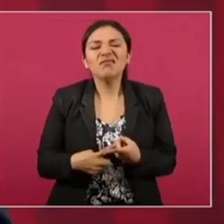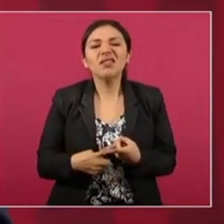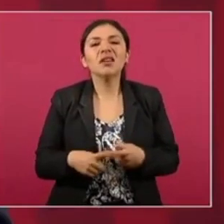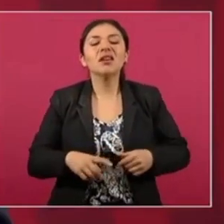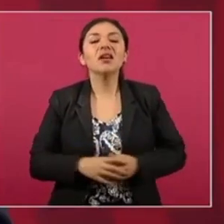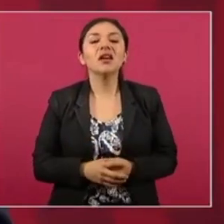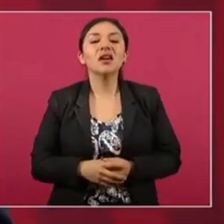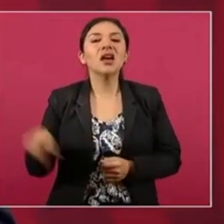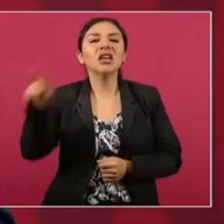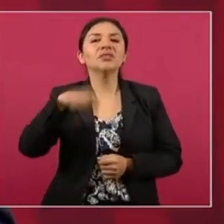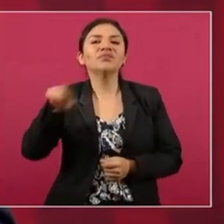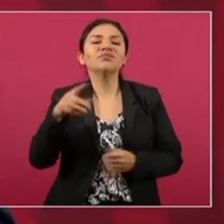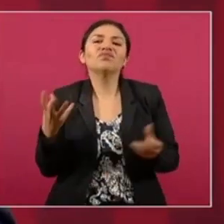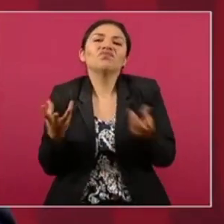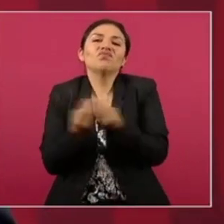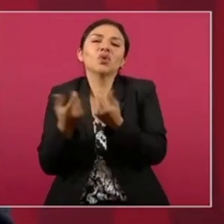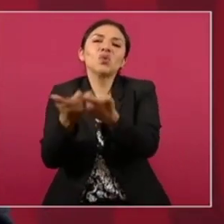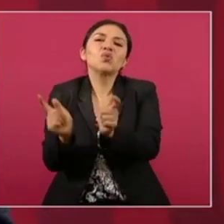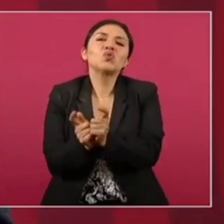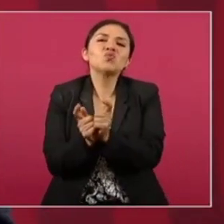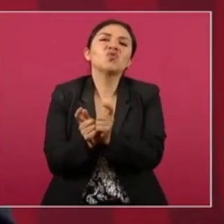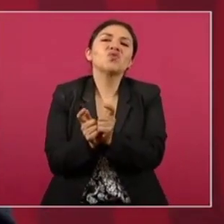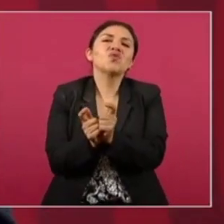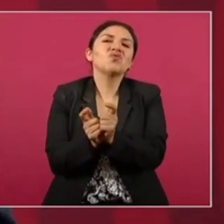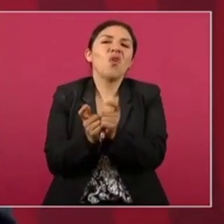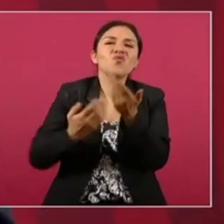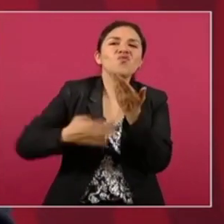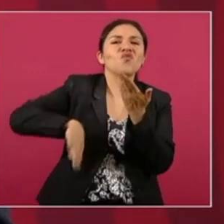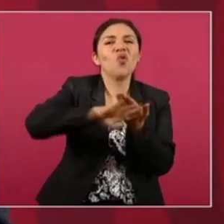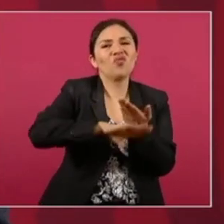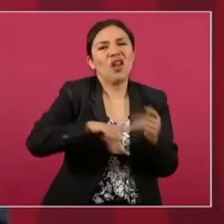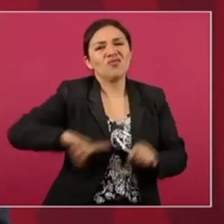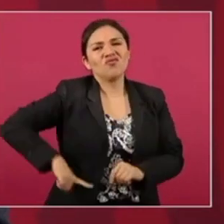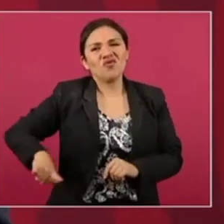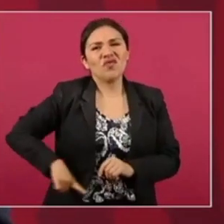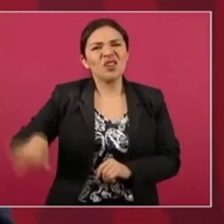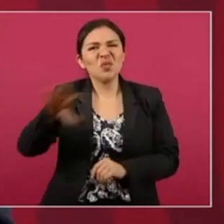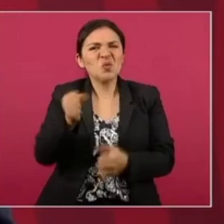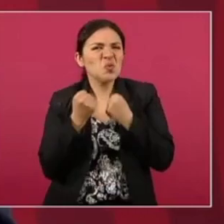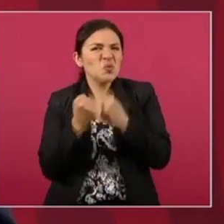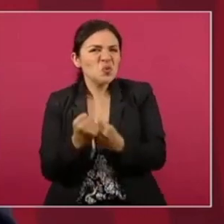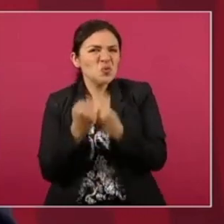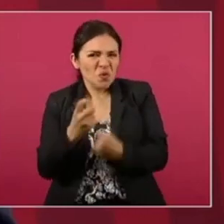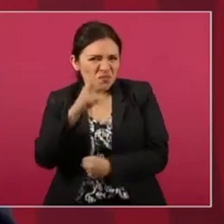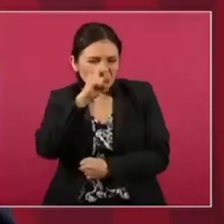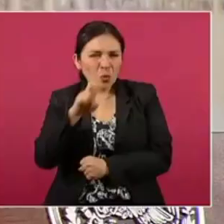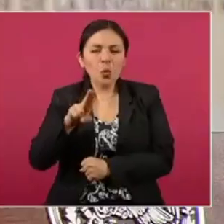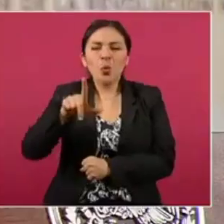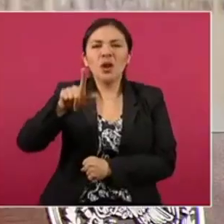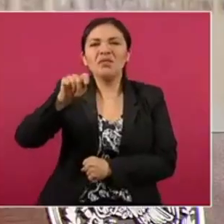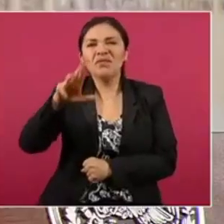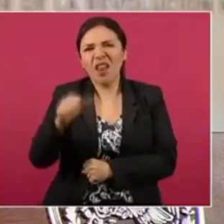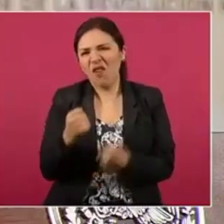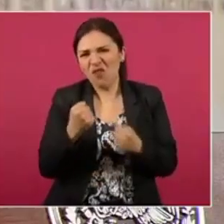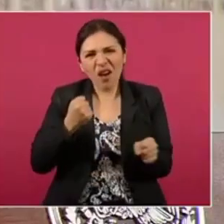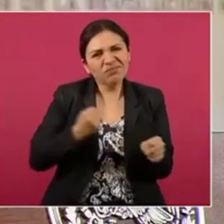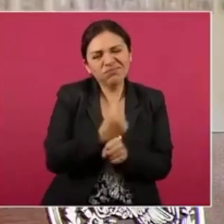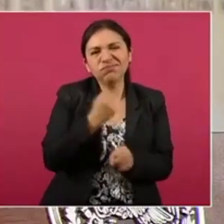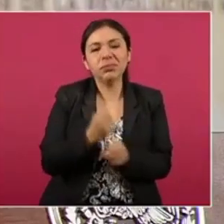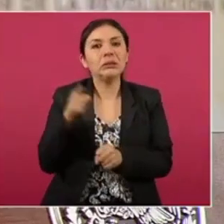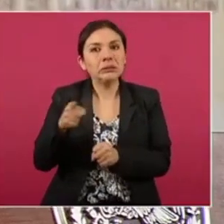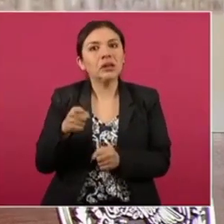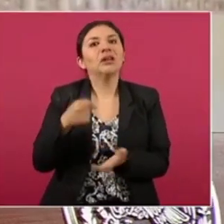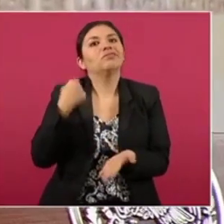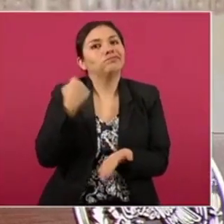los conservadores ultras, golpistas, se encargaron de